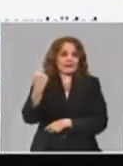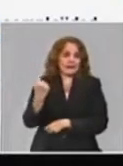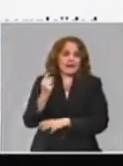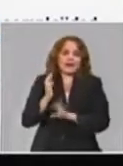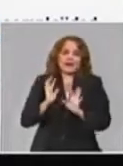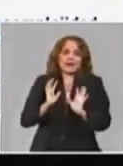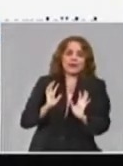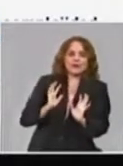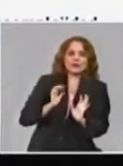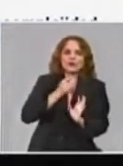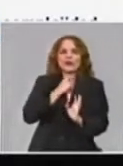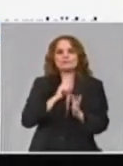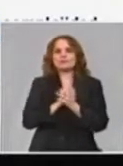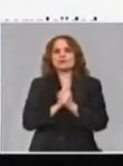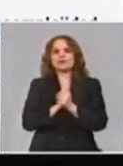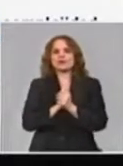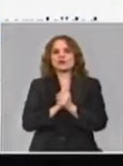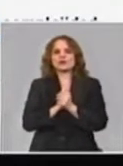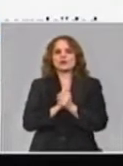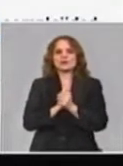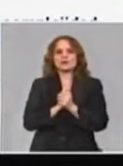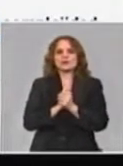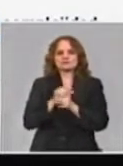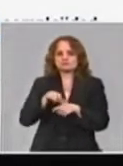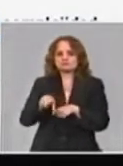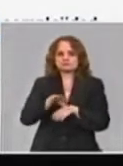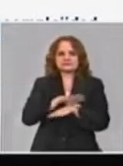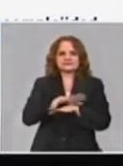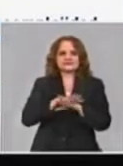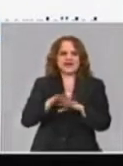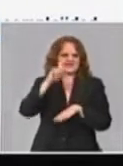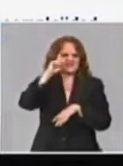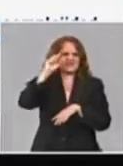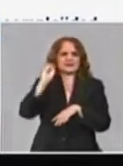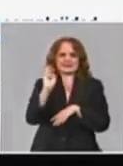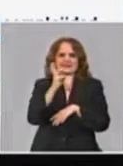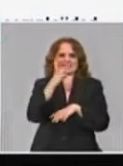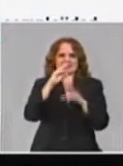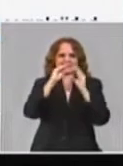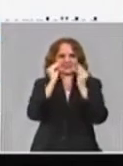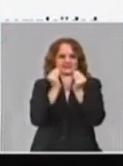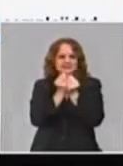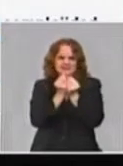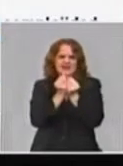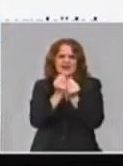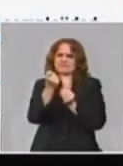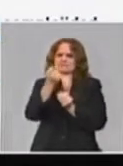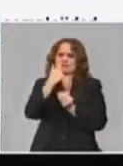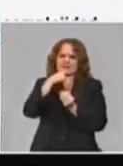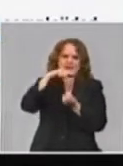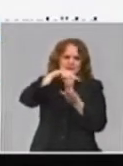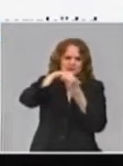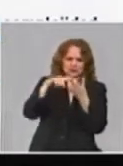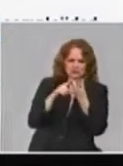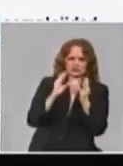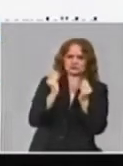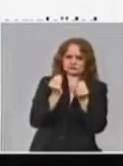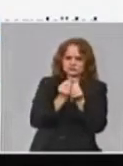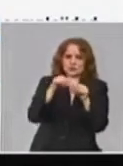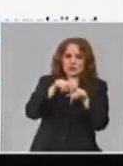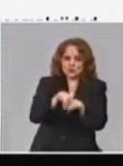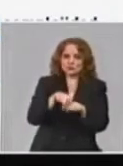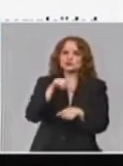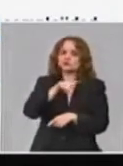terminando quizás, por ejemplo, en la triada que nosotros hemos apostado, que es caleta cloroquina interferón, nuestro interferón con